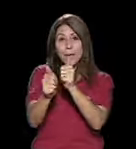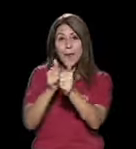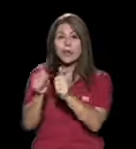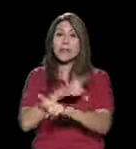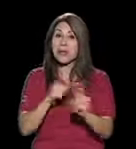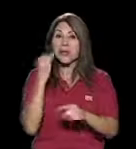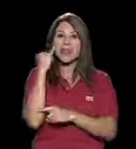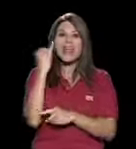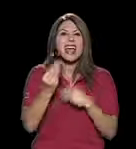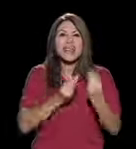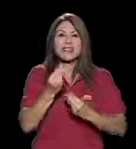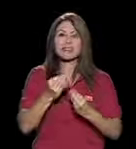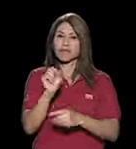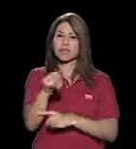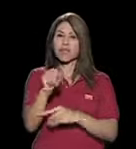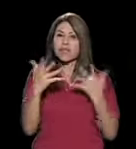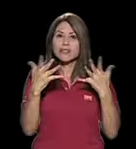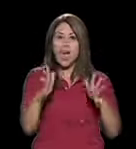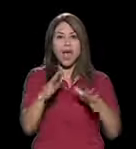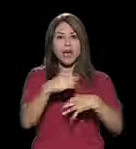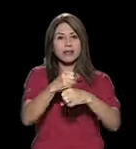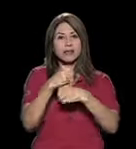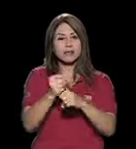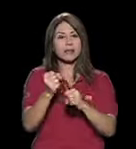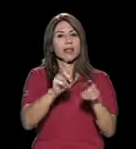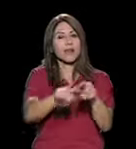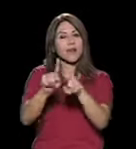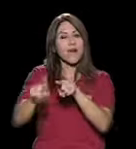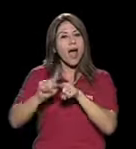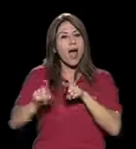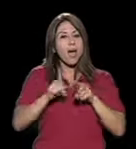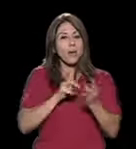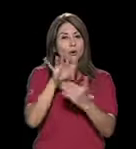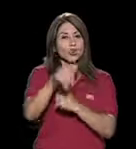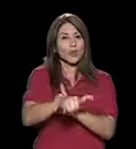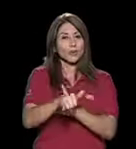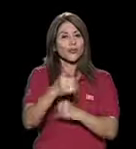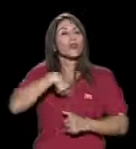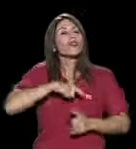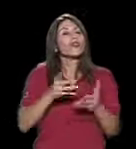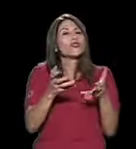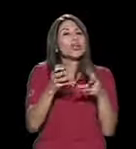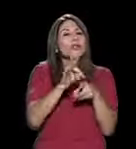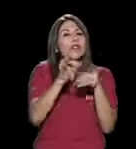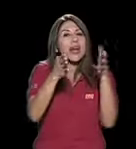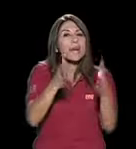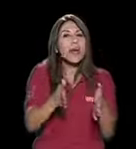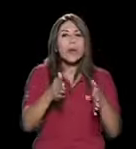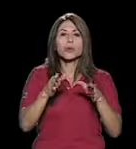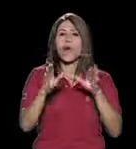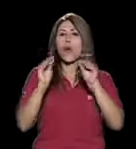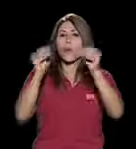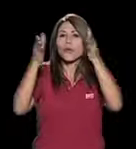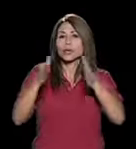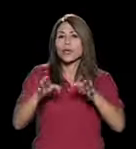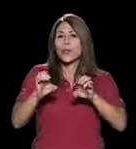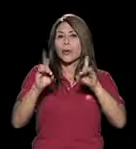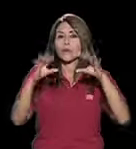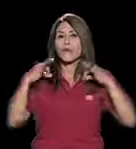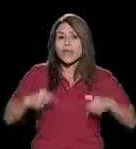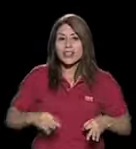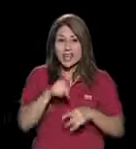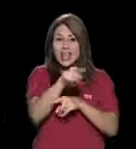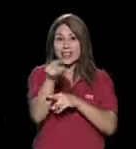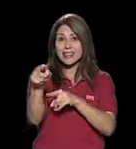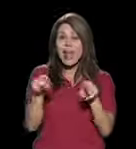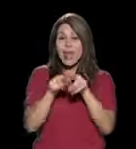que sí, se están haciendo varios proyectos donde queremos incentivar al educador físico, al terapeuta, etcétera, a que también